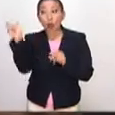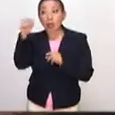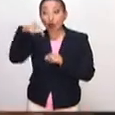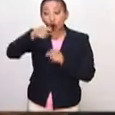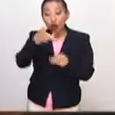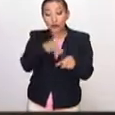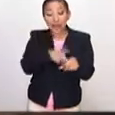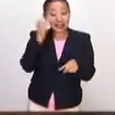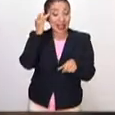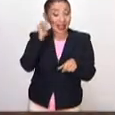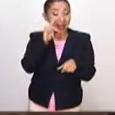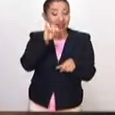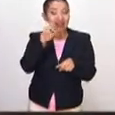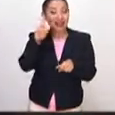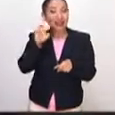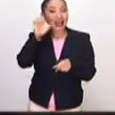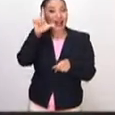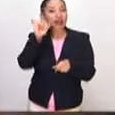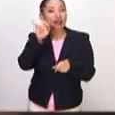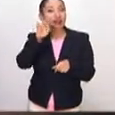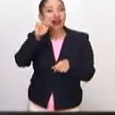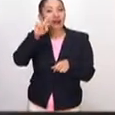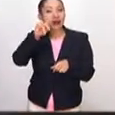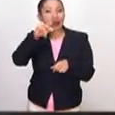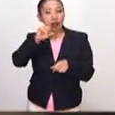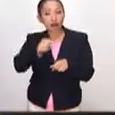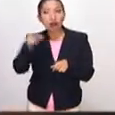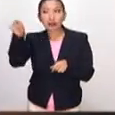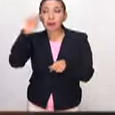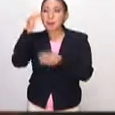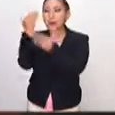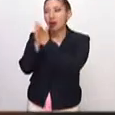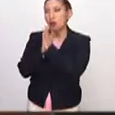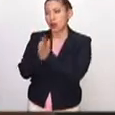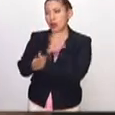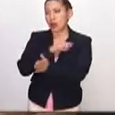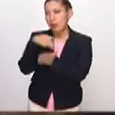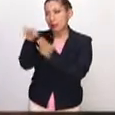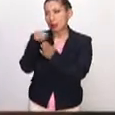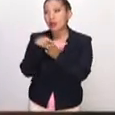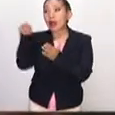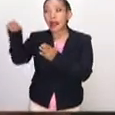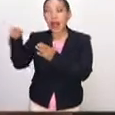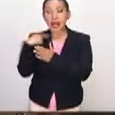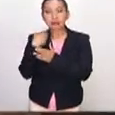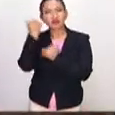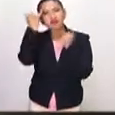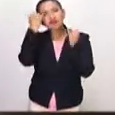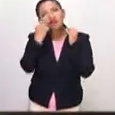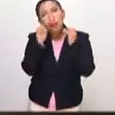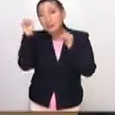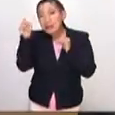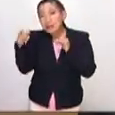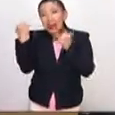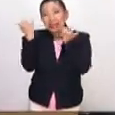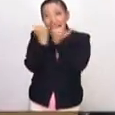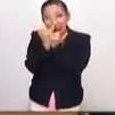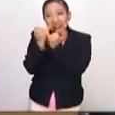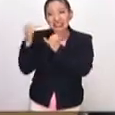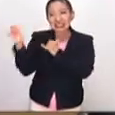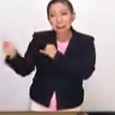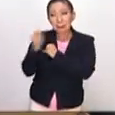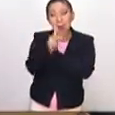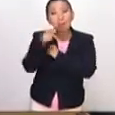Andrés de los Flamencos, a través de Jean Van Bucht, le solicita esta obra, él replantea la misma iconografía, pero